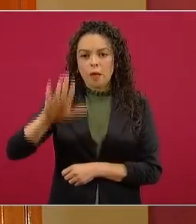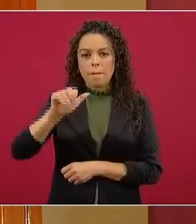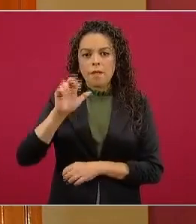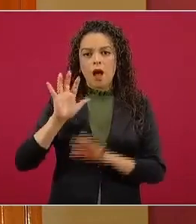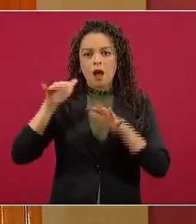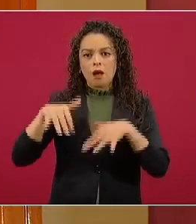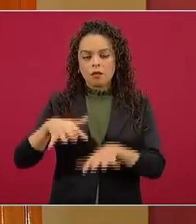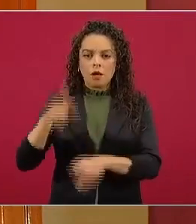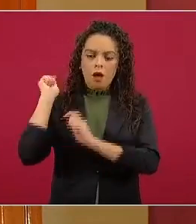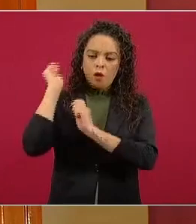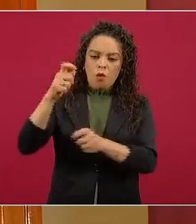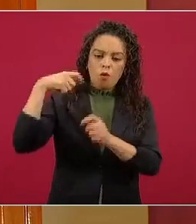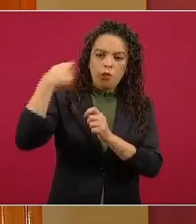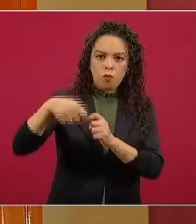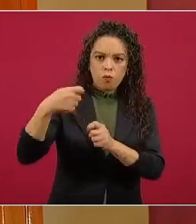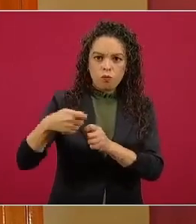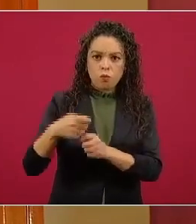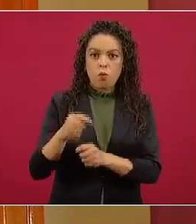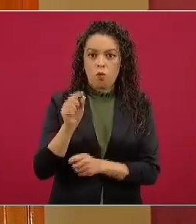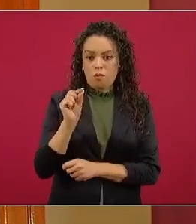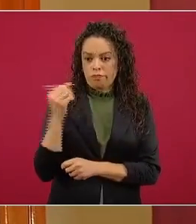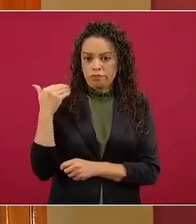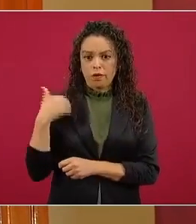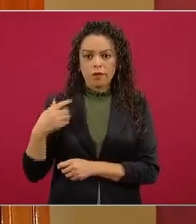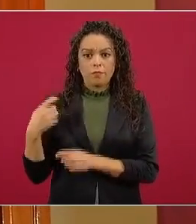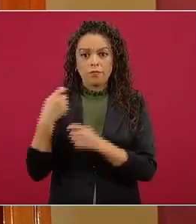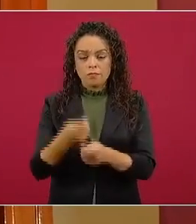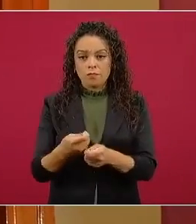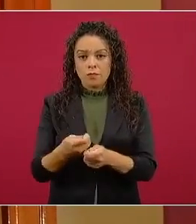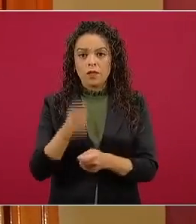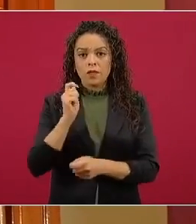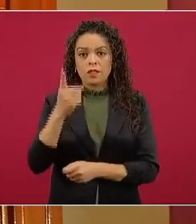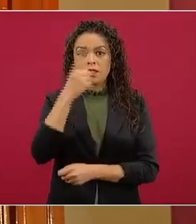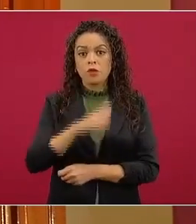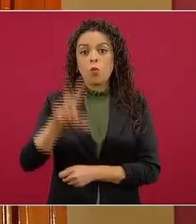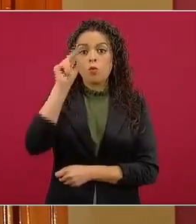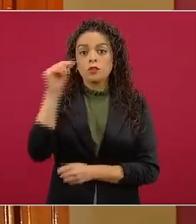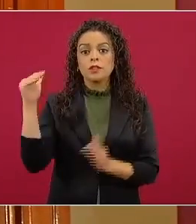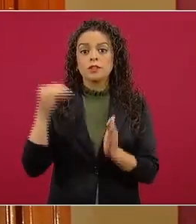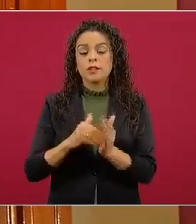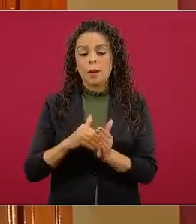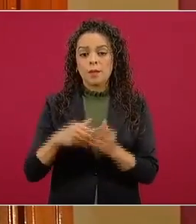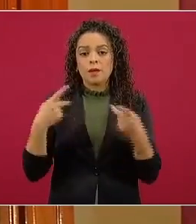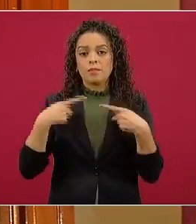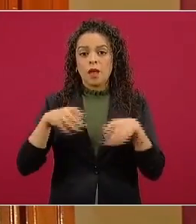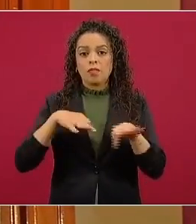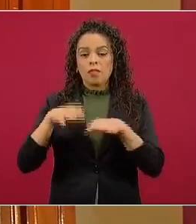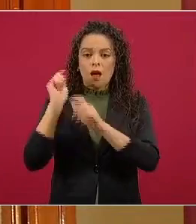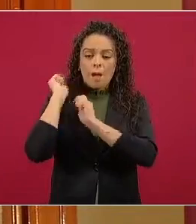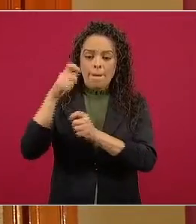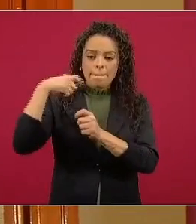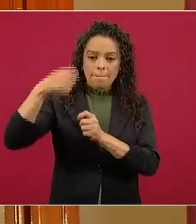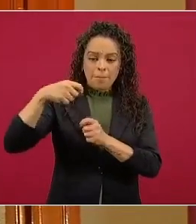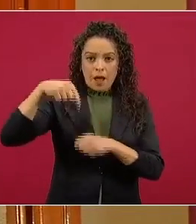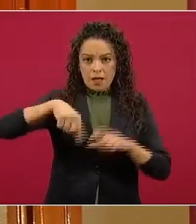apoyos directos a 180 mil pescadores del país.